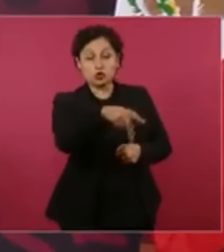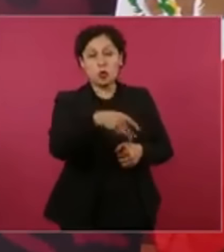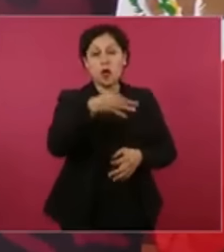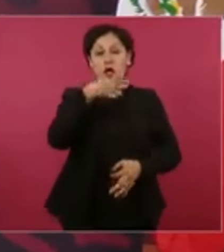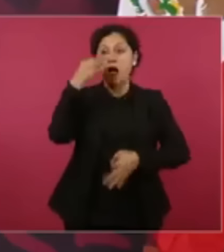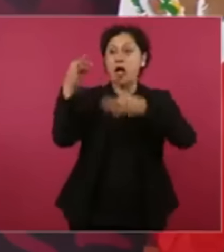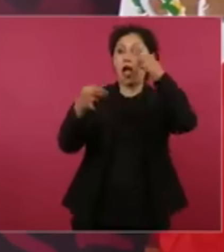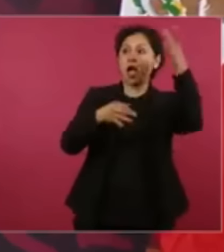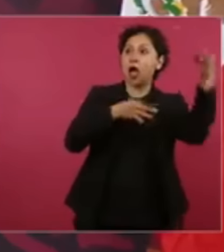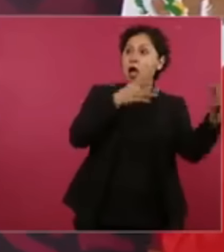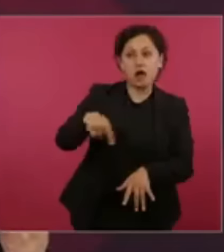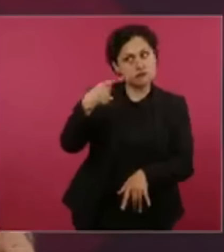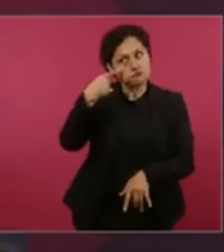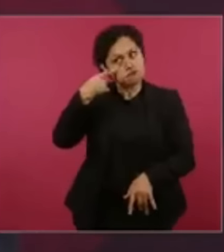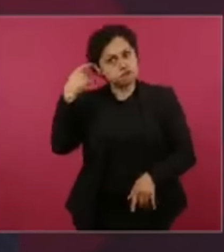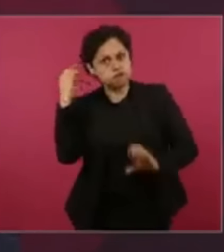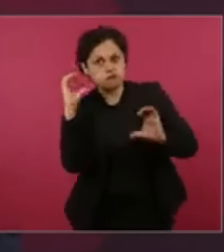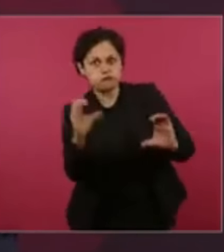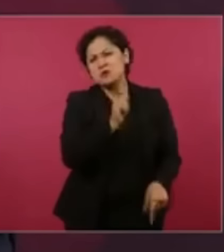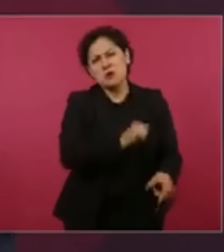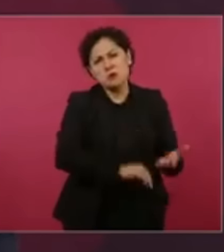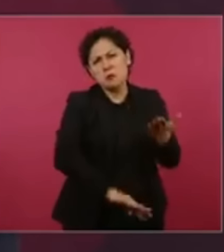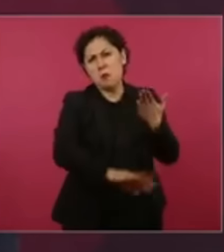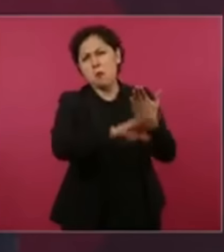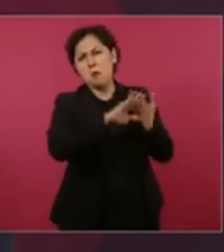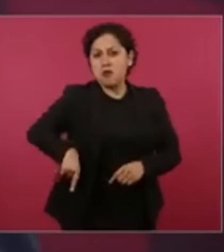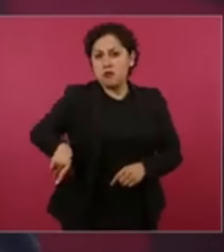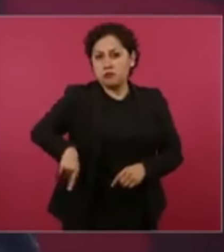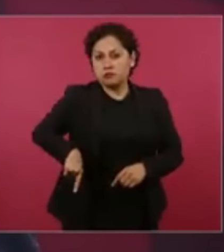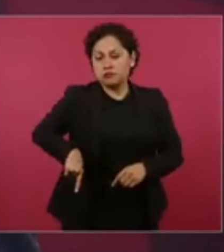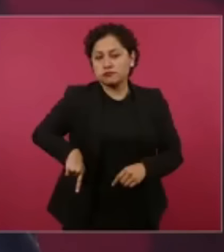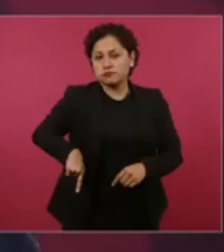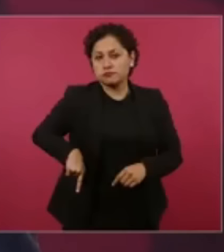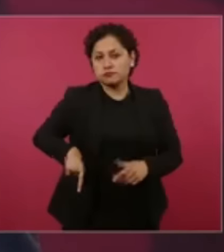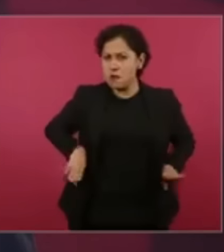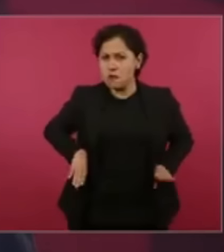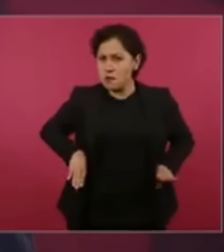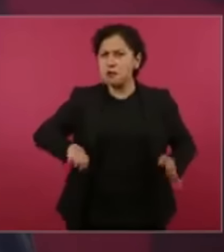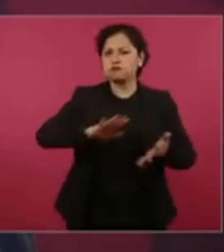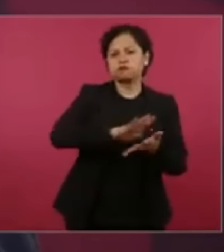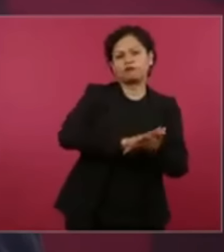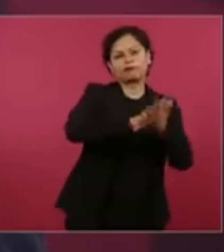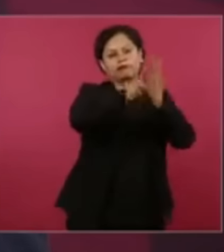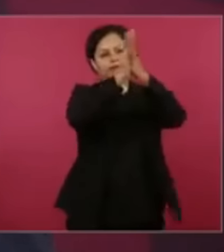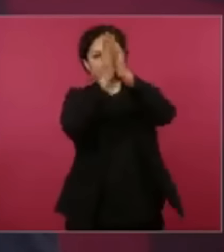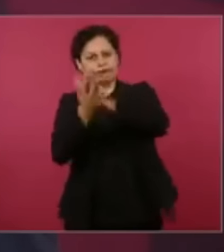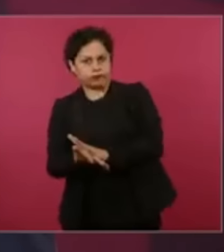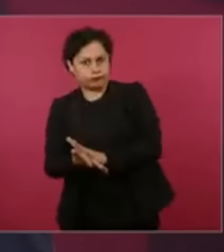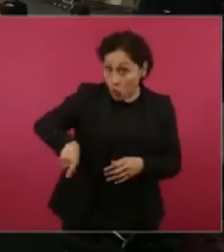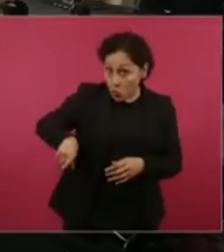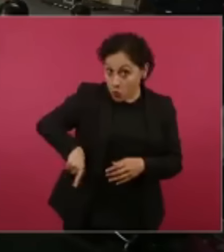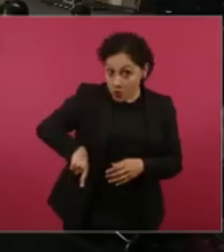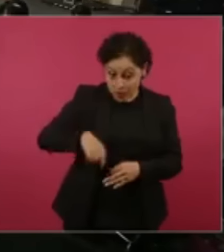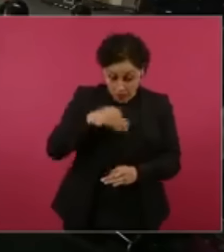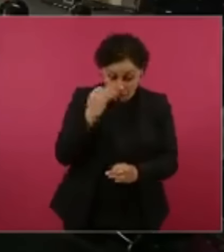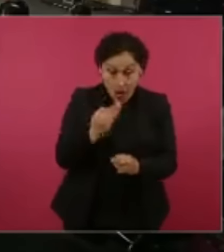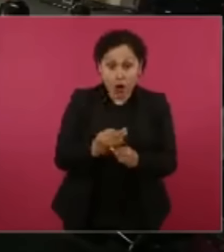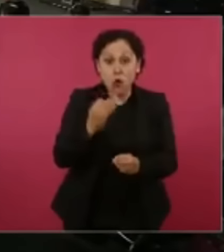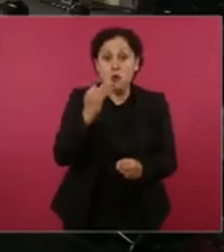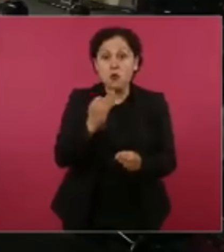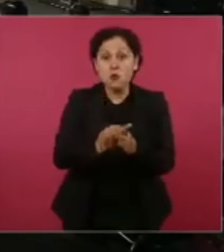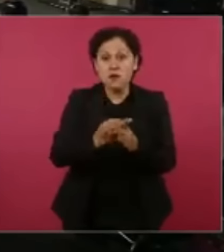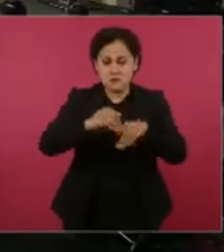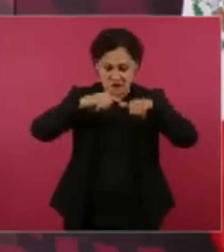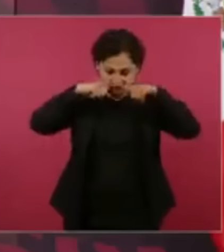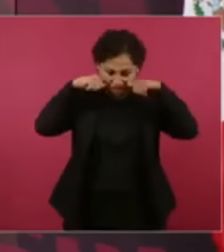oponerse a todo lo que lleva a cabo el gobierno de la transformación. El gobierno que está enfrentando la corrupción